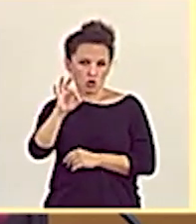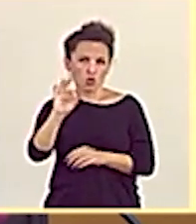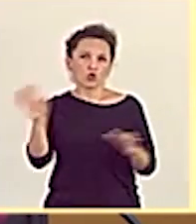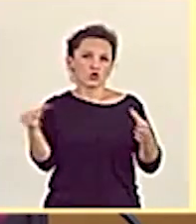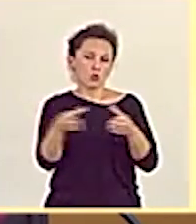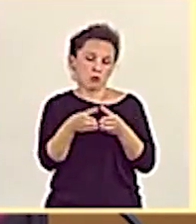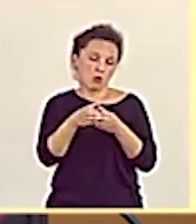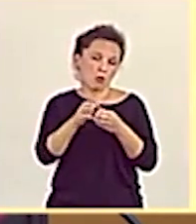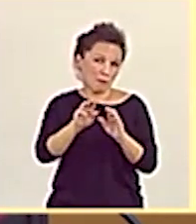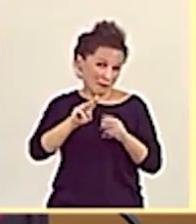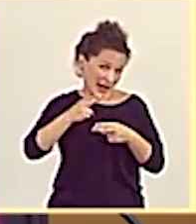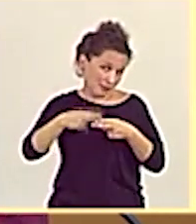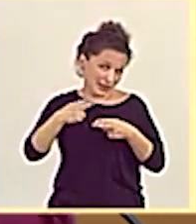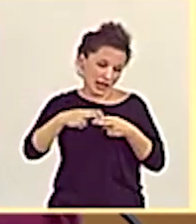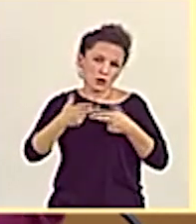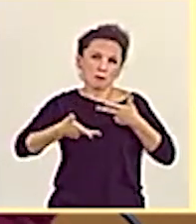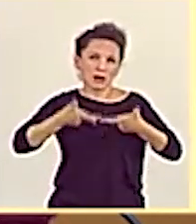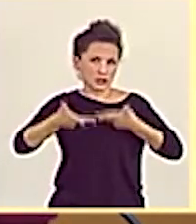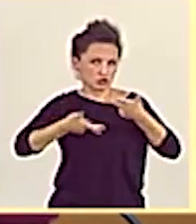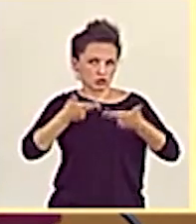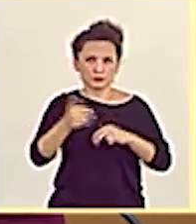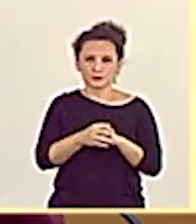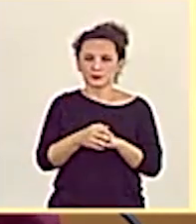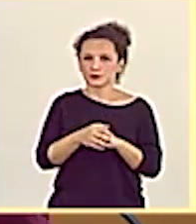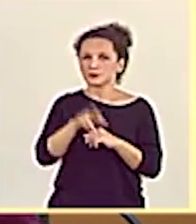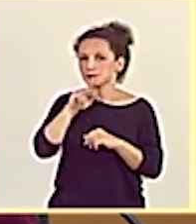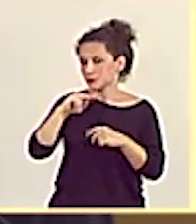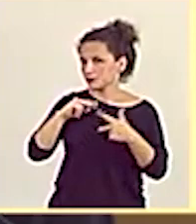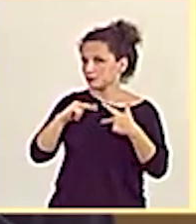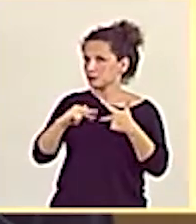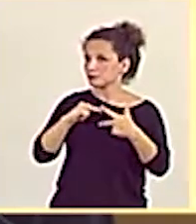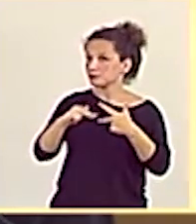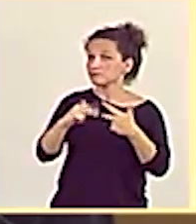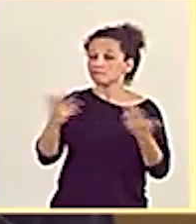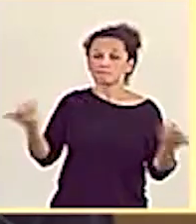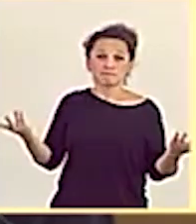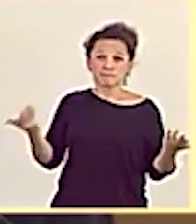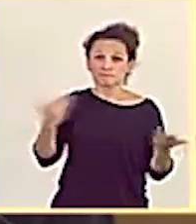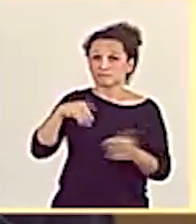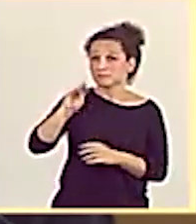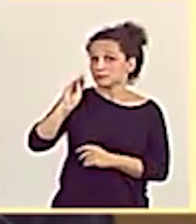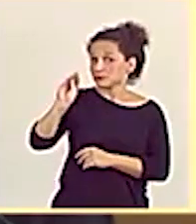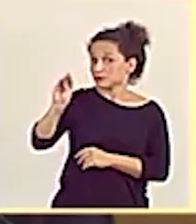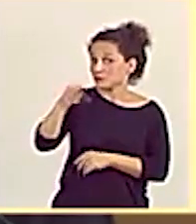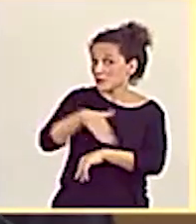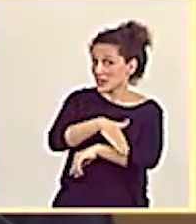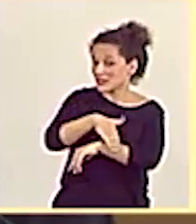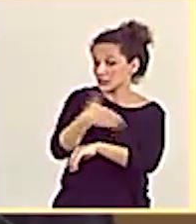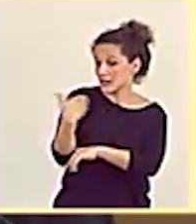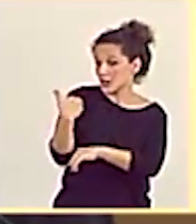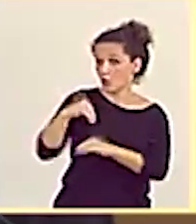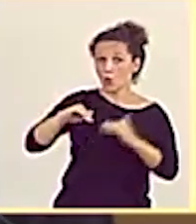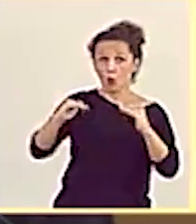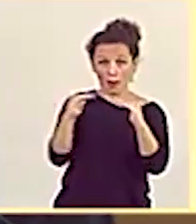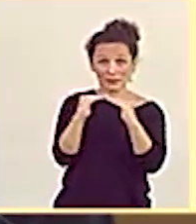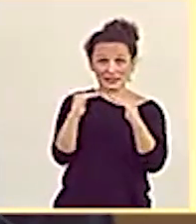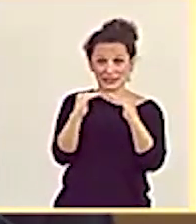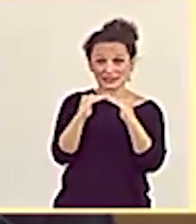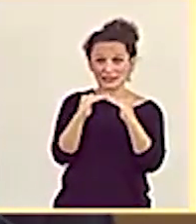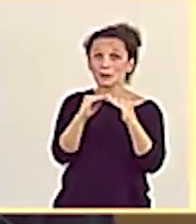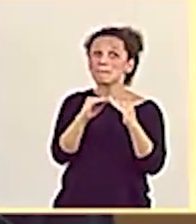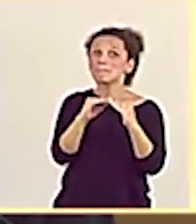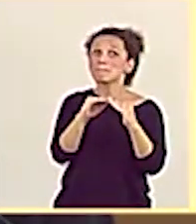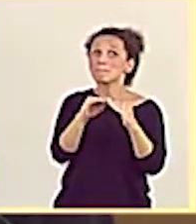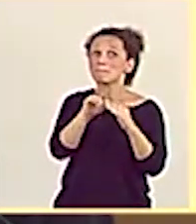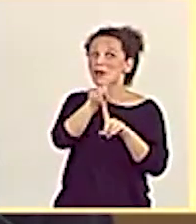Tiene la palabra su señora. Aracal León. No hay nada como preguntar, señor ministro. El jueves registrábamos esta pregunta